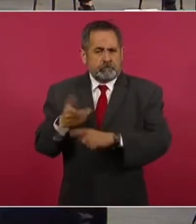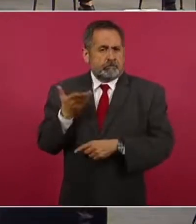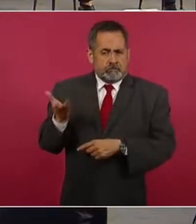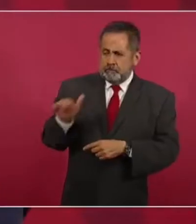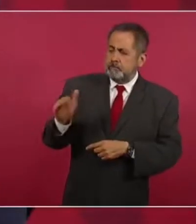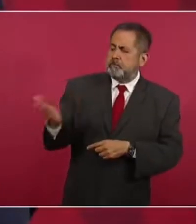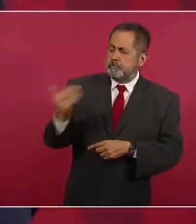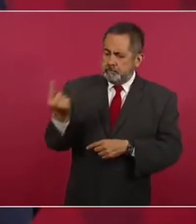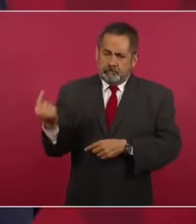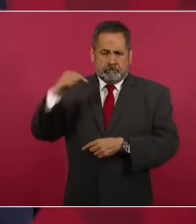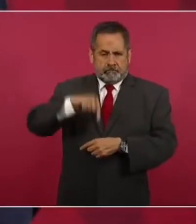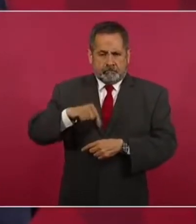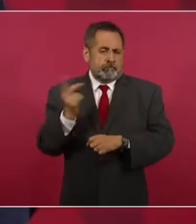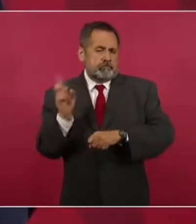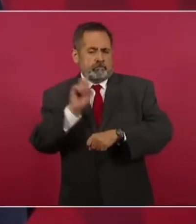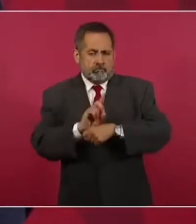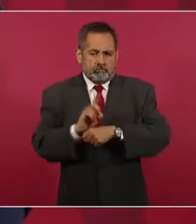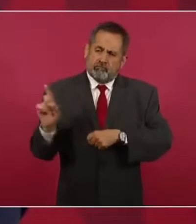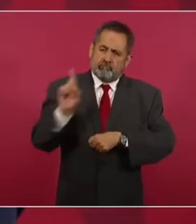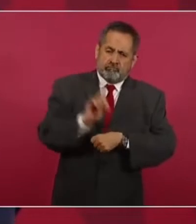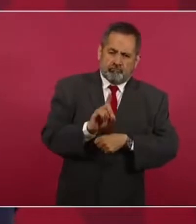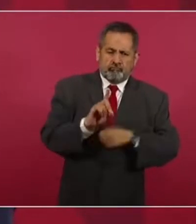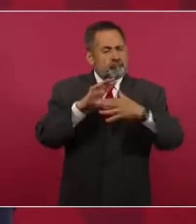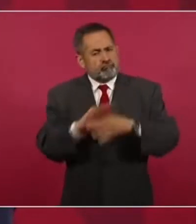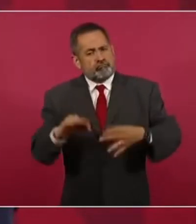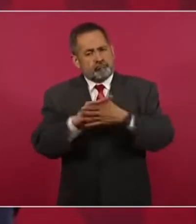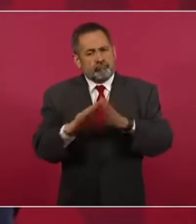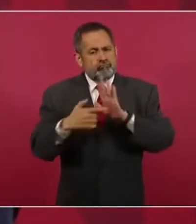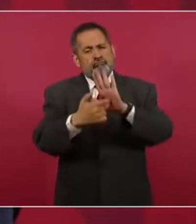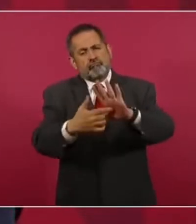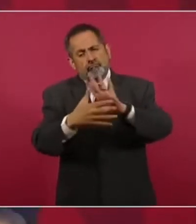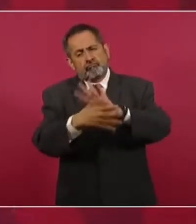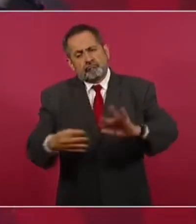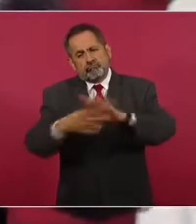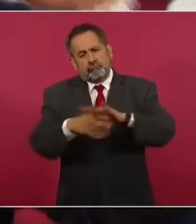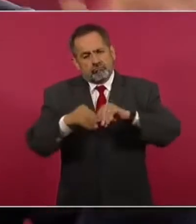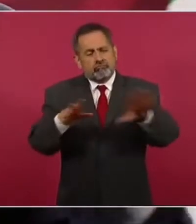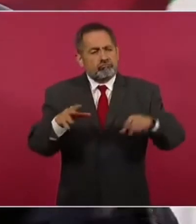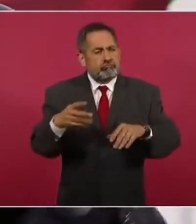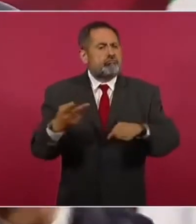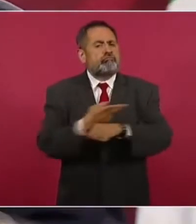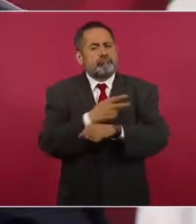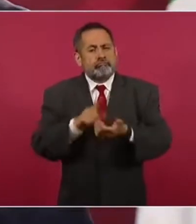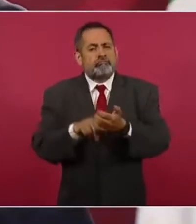un día y les expongan cómo vamos,